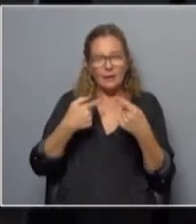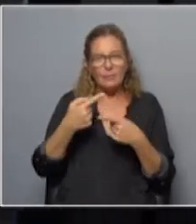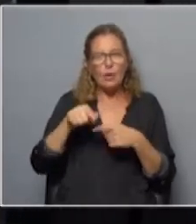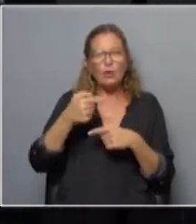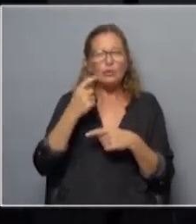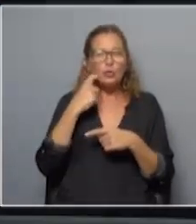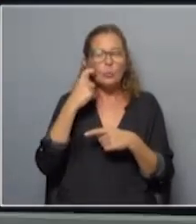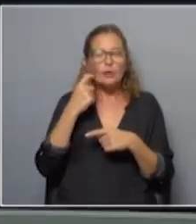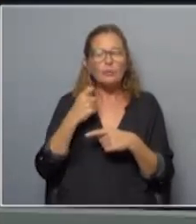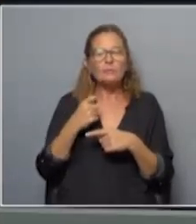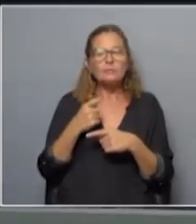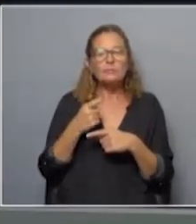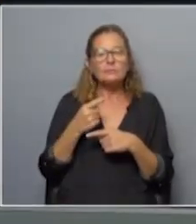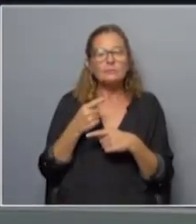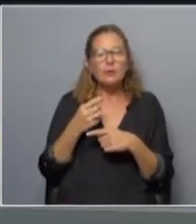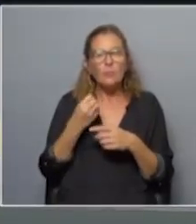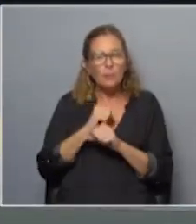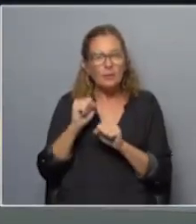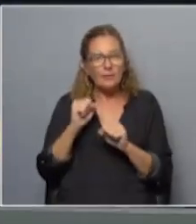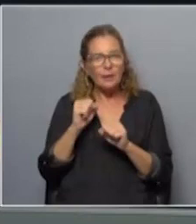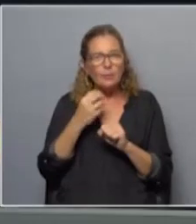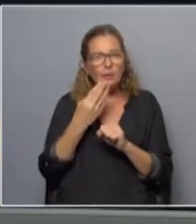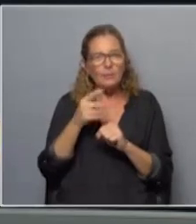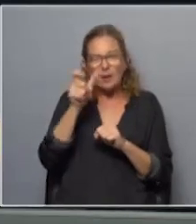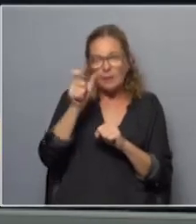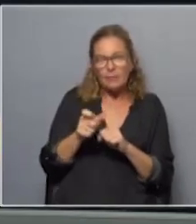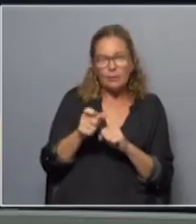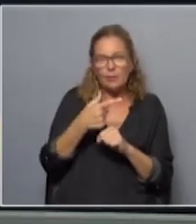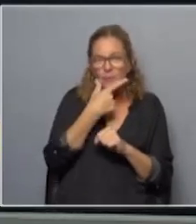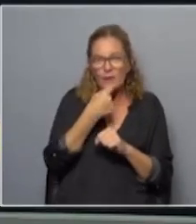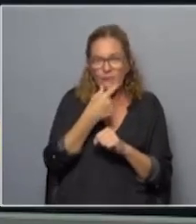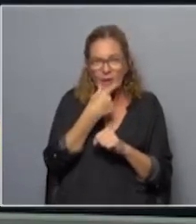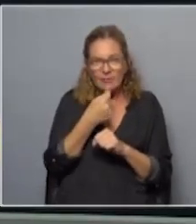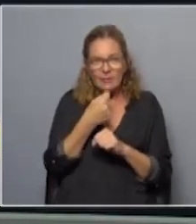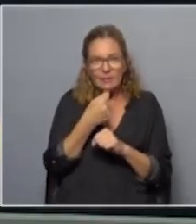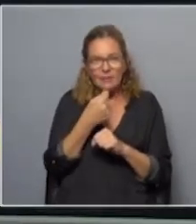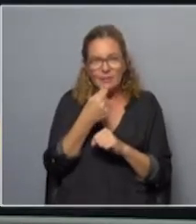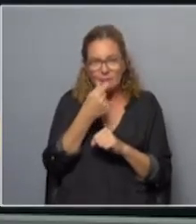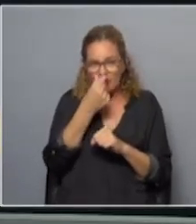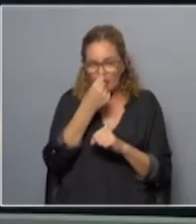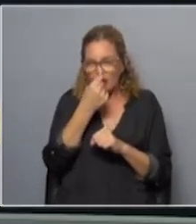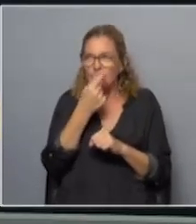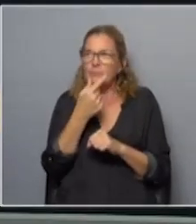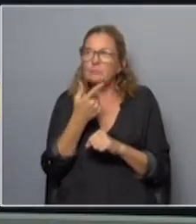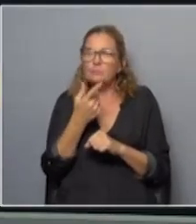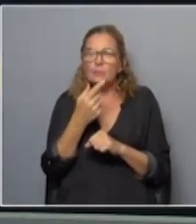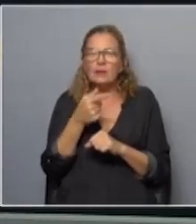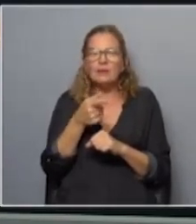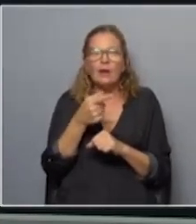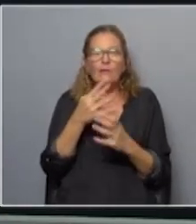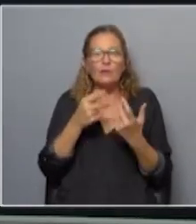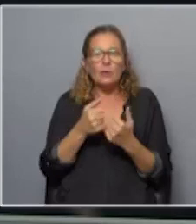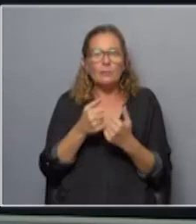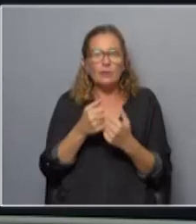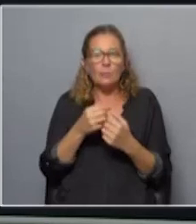números que arrojó la investigación puede ser porque es para el ciudadano más fácil de consumir y más camisetero este tipo de cosas si me